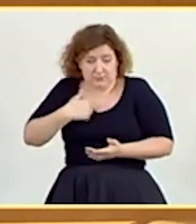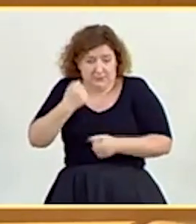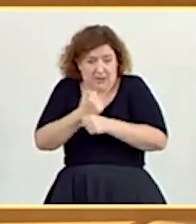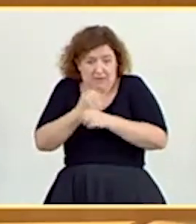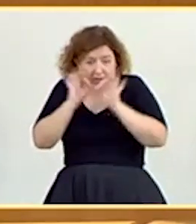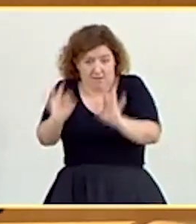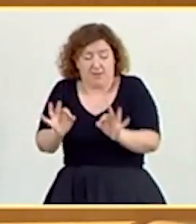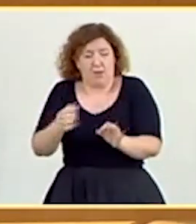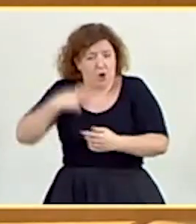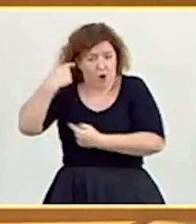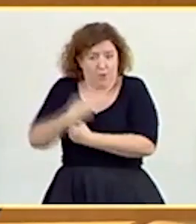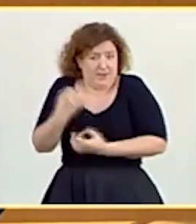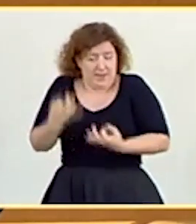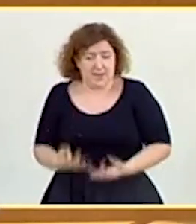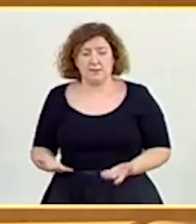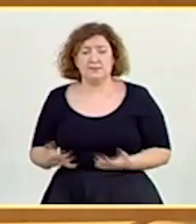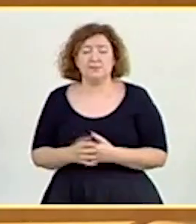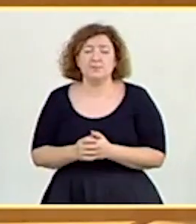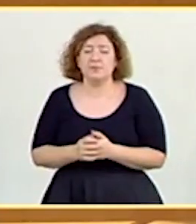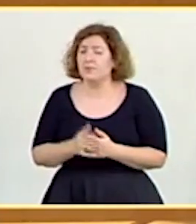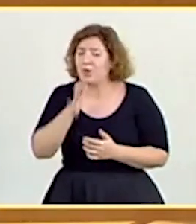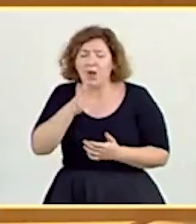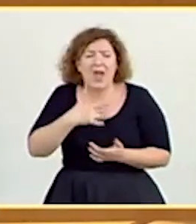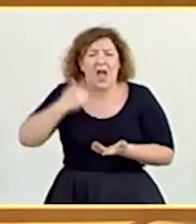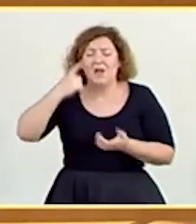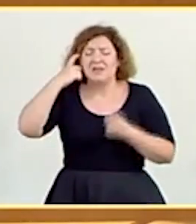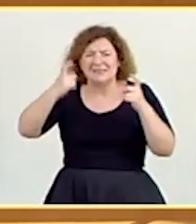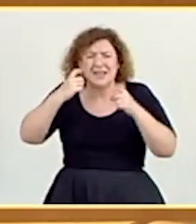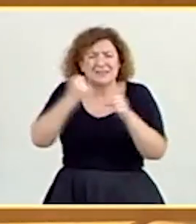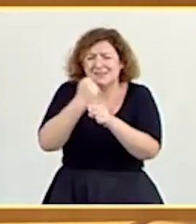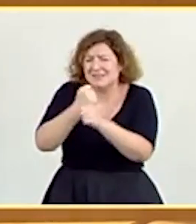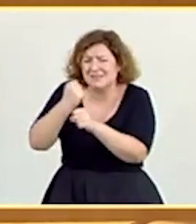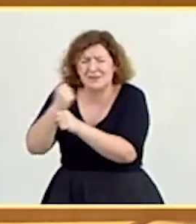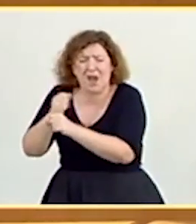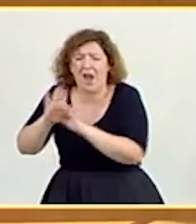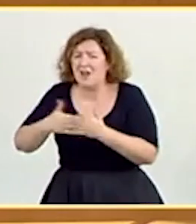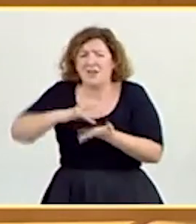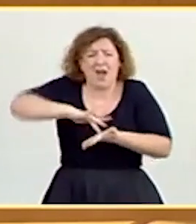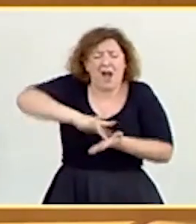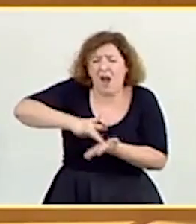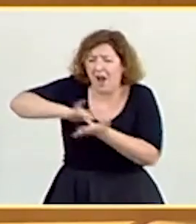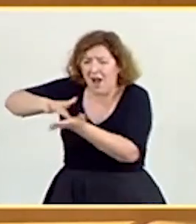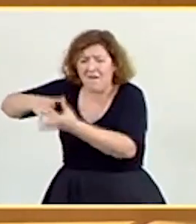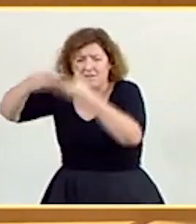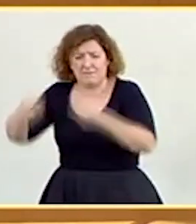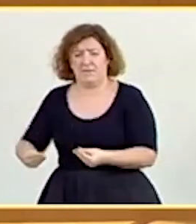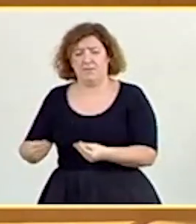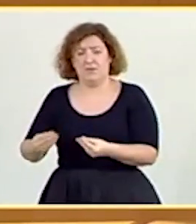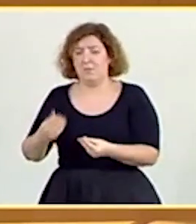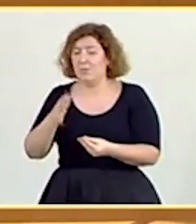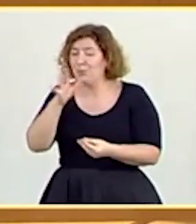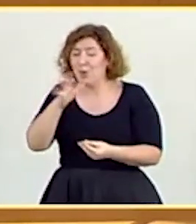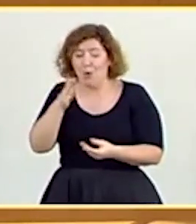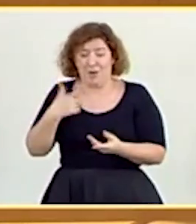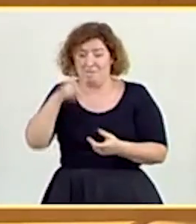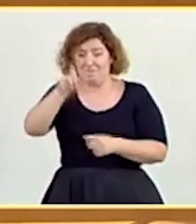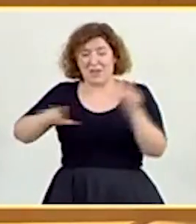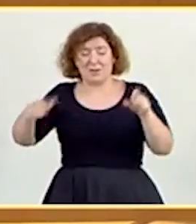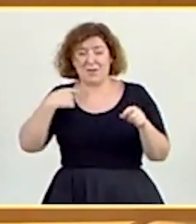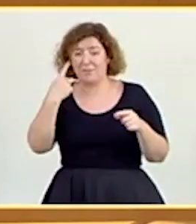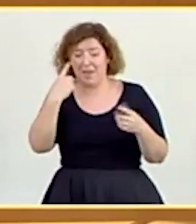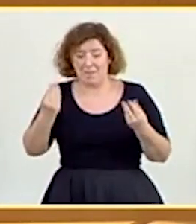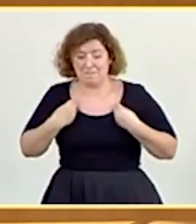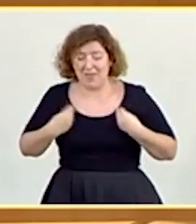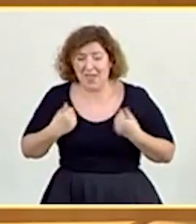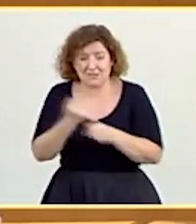darlo absolutamente todo. Tenemos que agotar todas las vías porque se lo debemos a estas personas que ven cómo se derrumba su plan de vida y el sustento